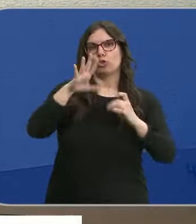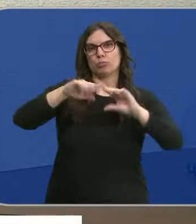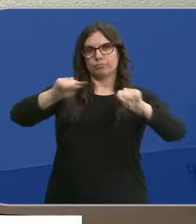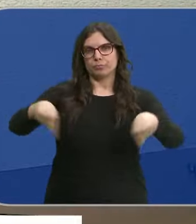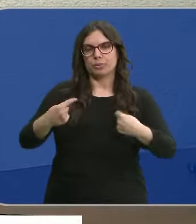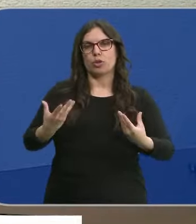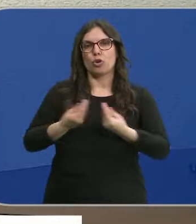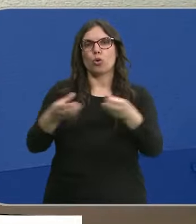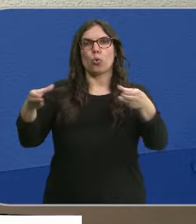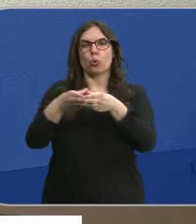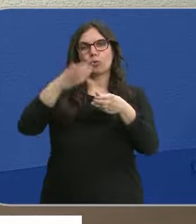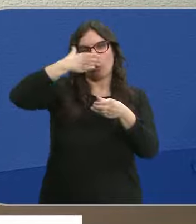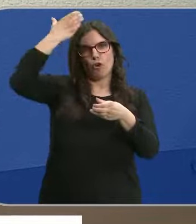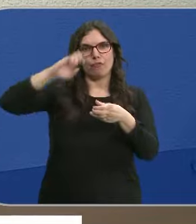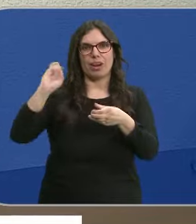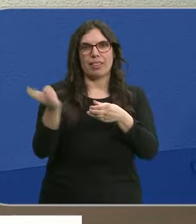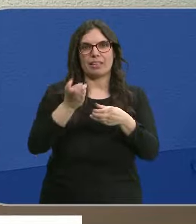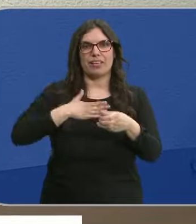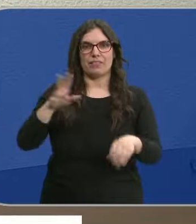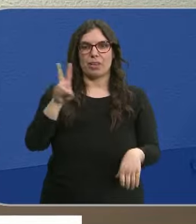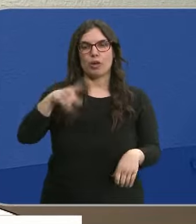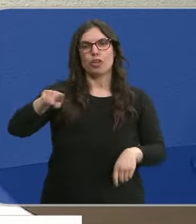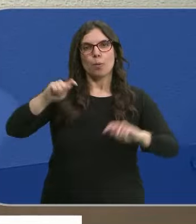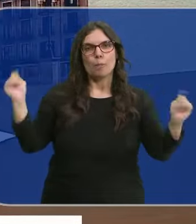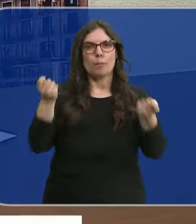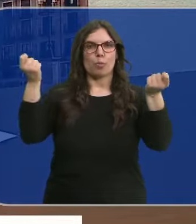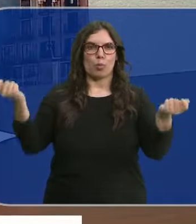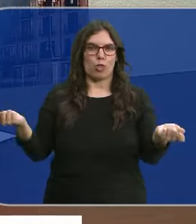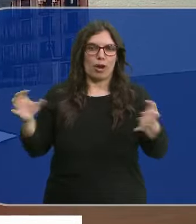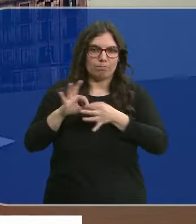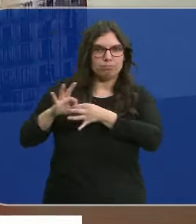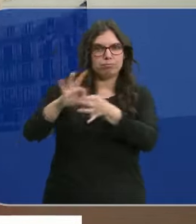con la Junta de Cofradías de Valladolid. Promocionarán de forma conjunta estos días.